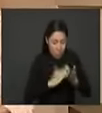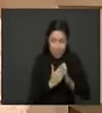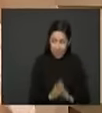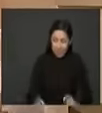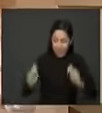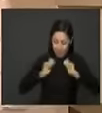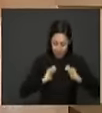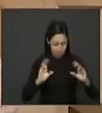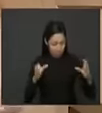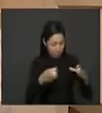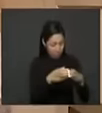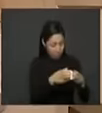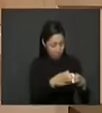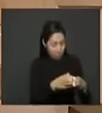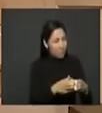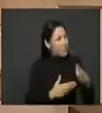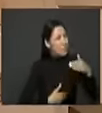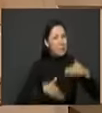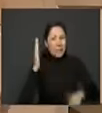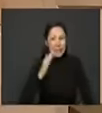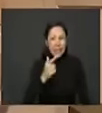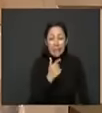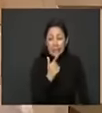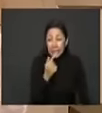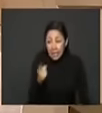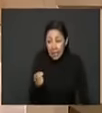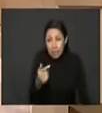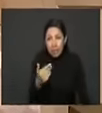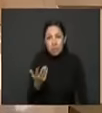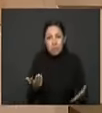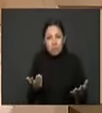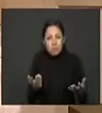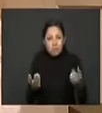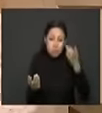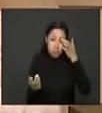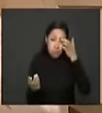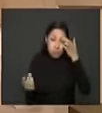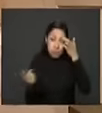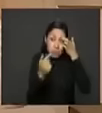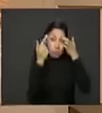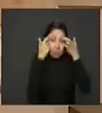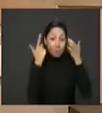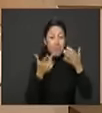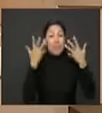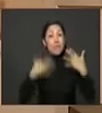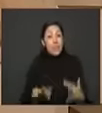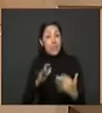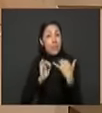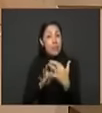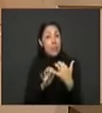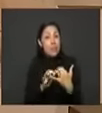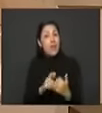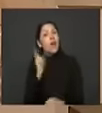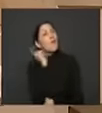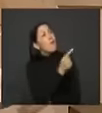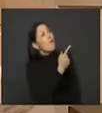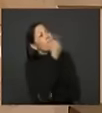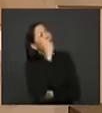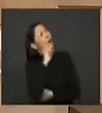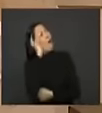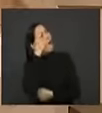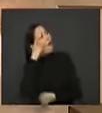este debate. El principal enemigo del post-conflicto es la inercia. No es la falta de voluntad política.